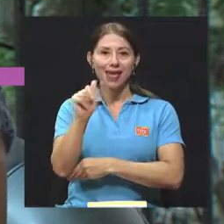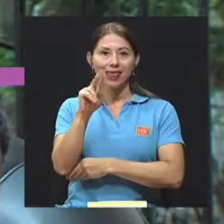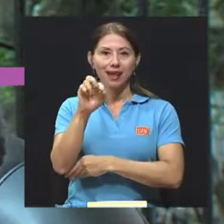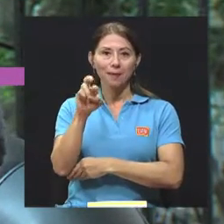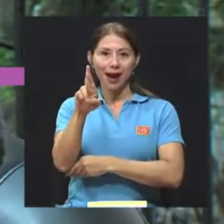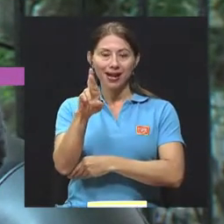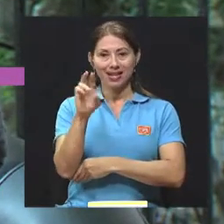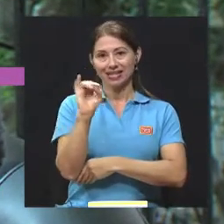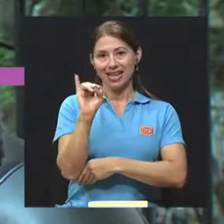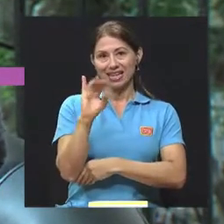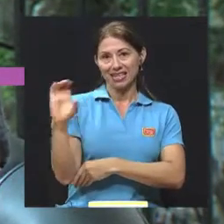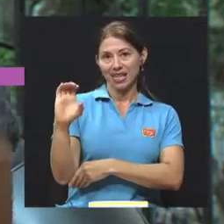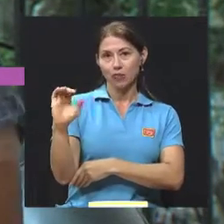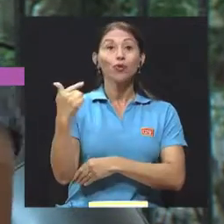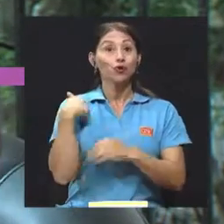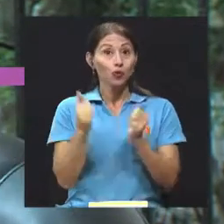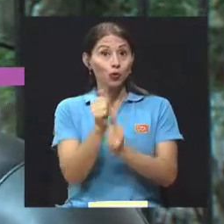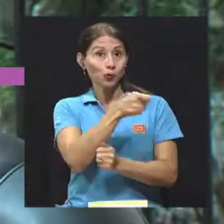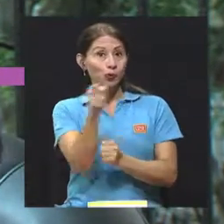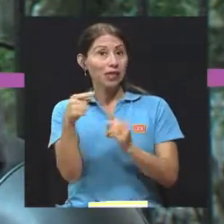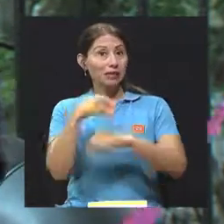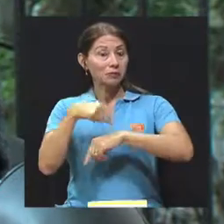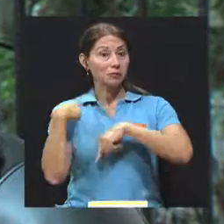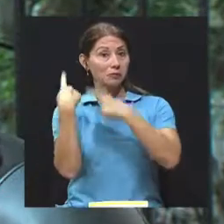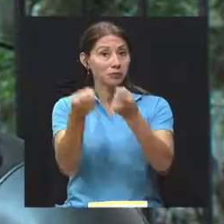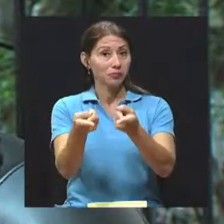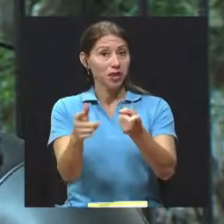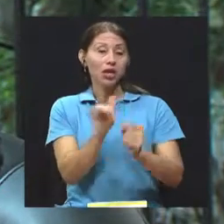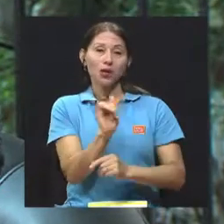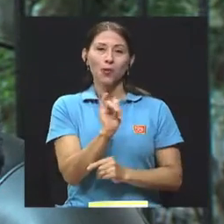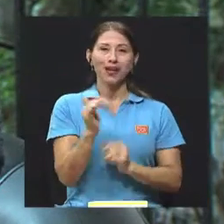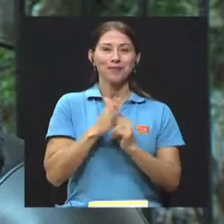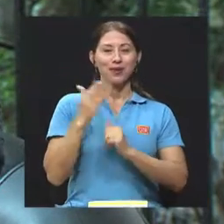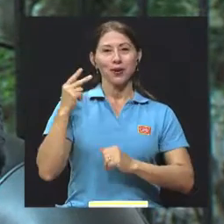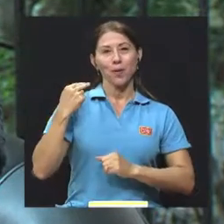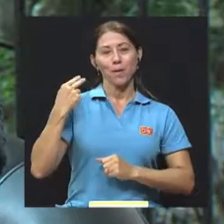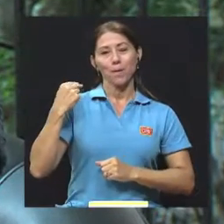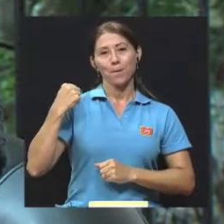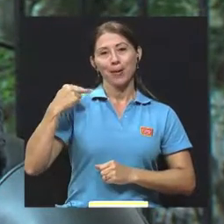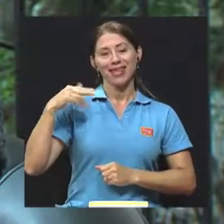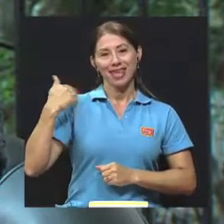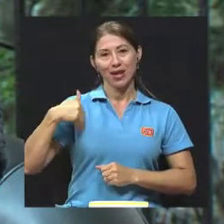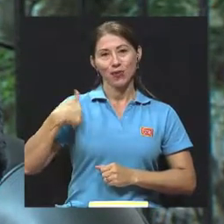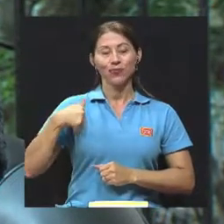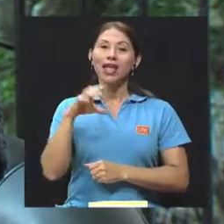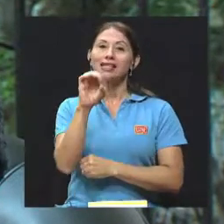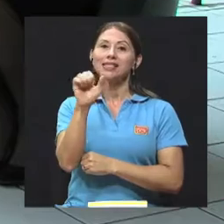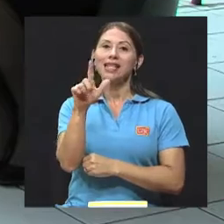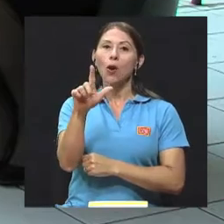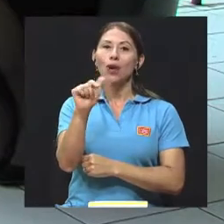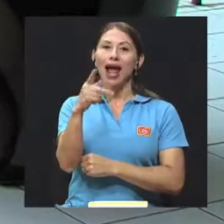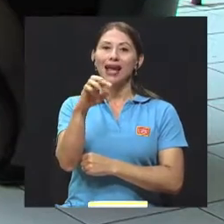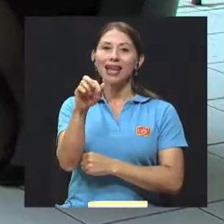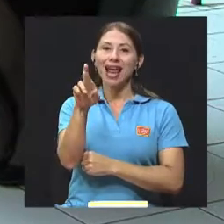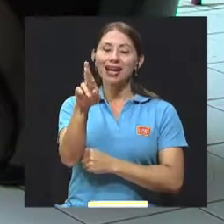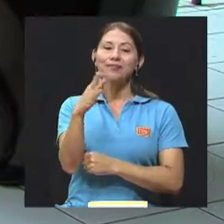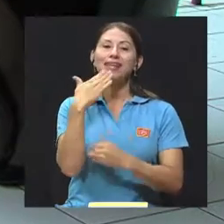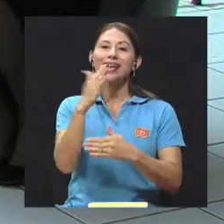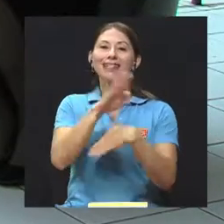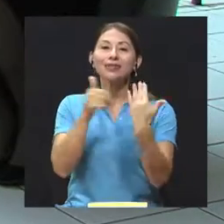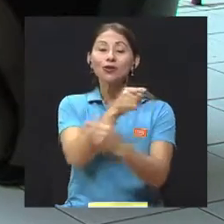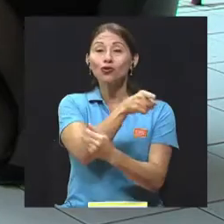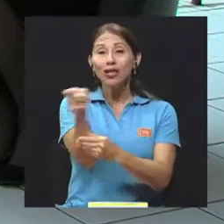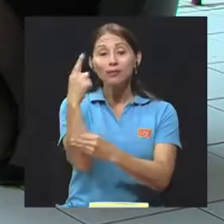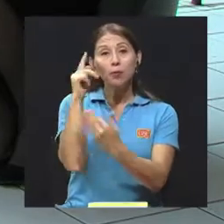estos 30 minutos de información, al igual que mi compañero. Saúl Aguilar, muchísimas gracias a todos allá en sus hogares por seguir su telerevista